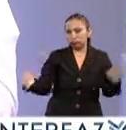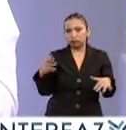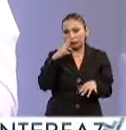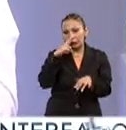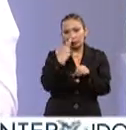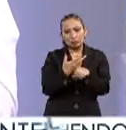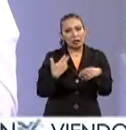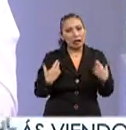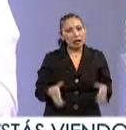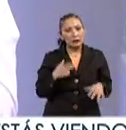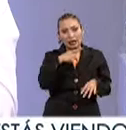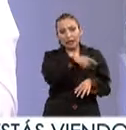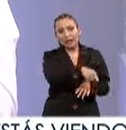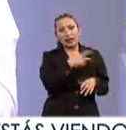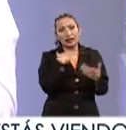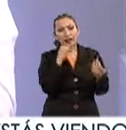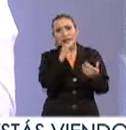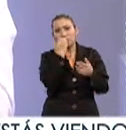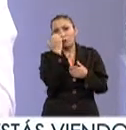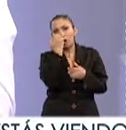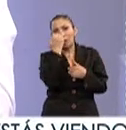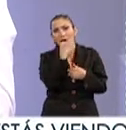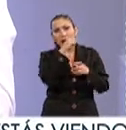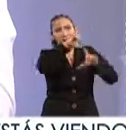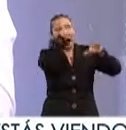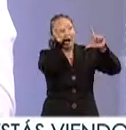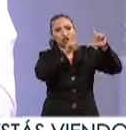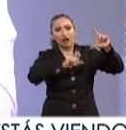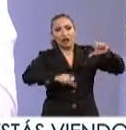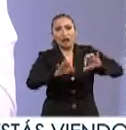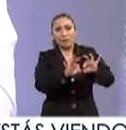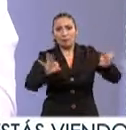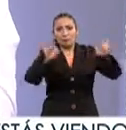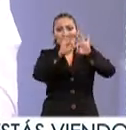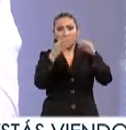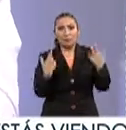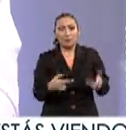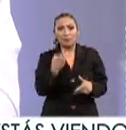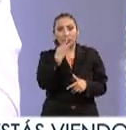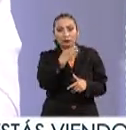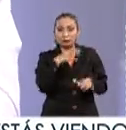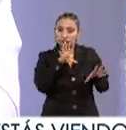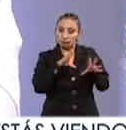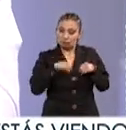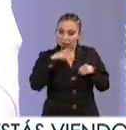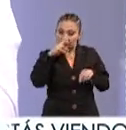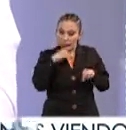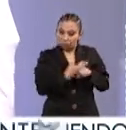Es una institución nacional que asume plenamente ese carácter y, precisamente,